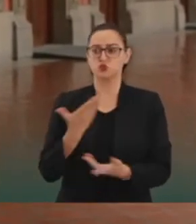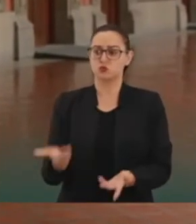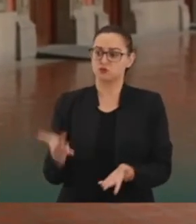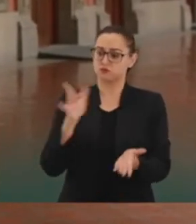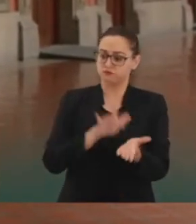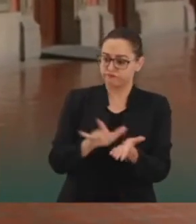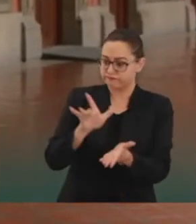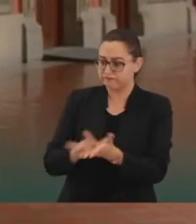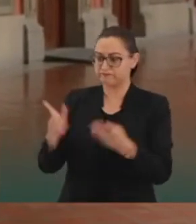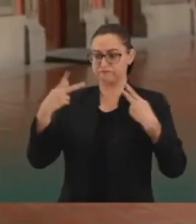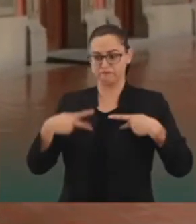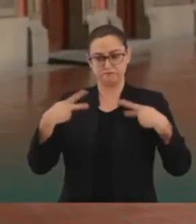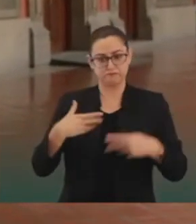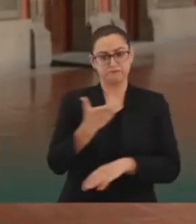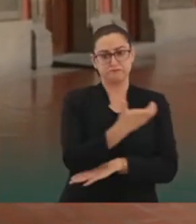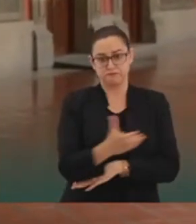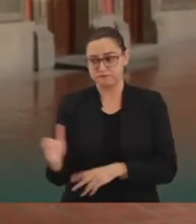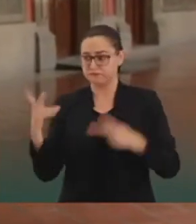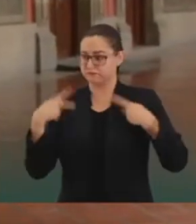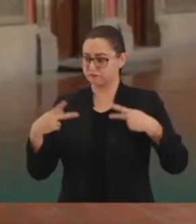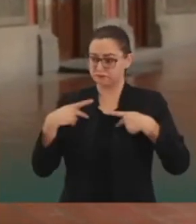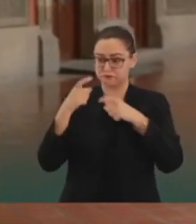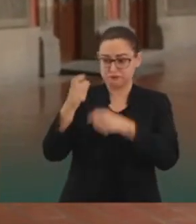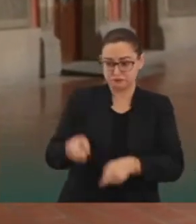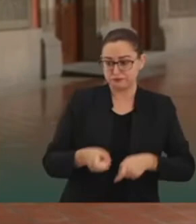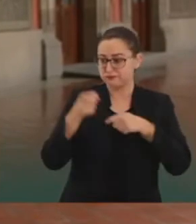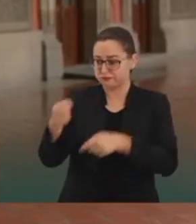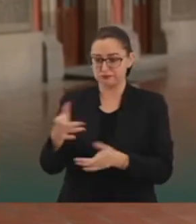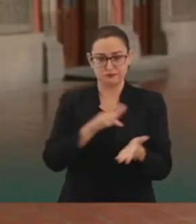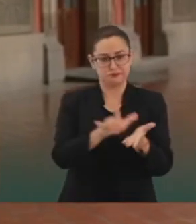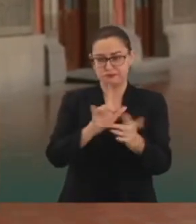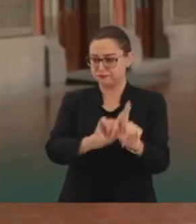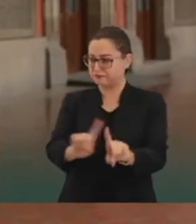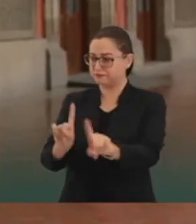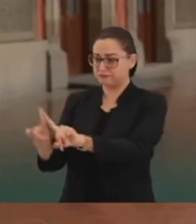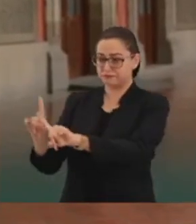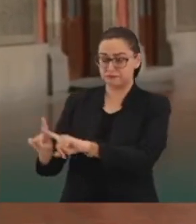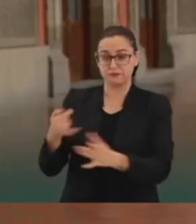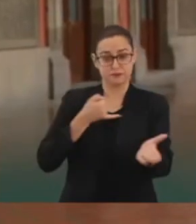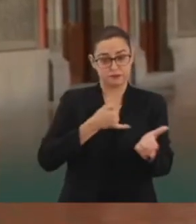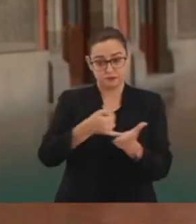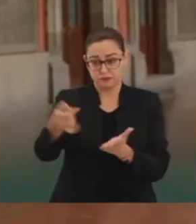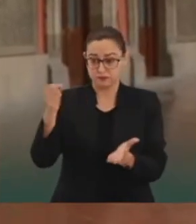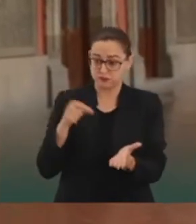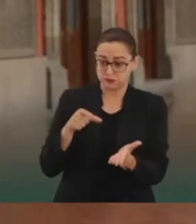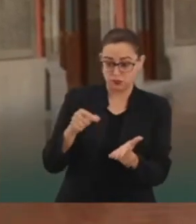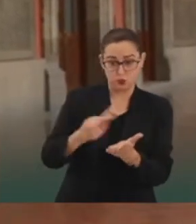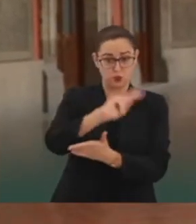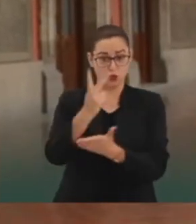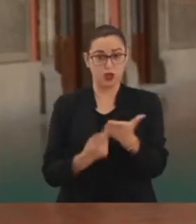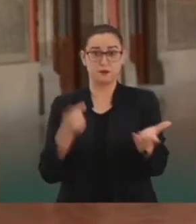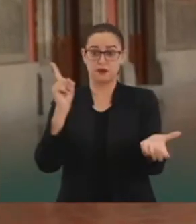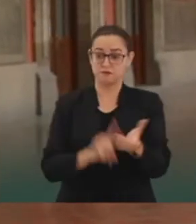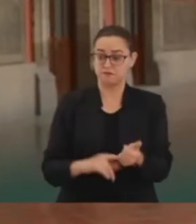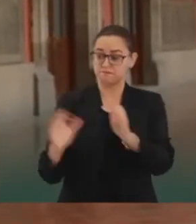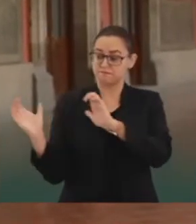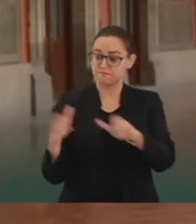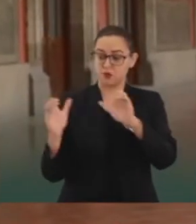apoyos para campesinos, pescadores. Solo en el programa Sembrando Vida trabajan